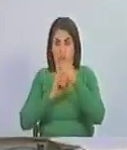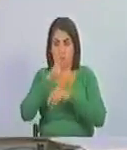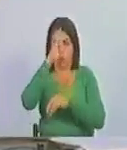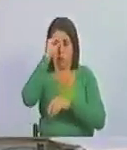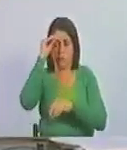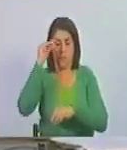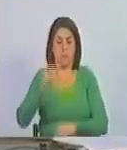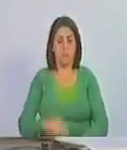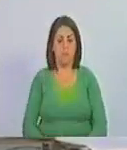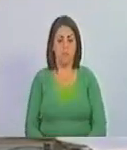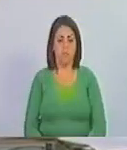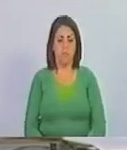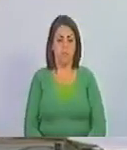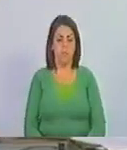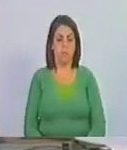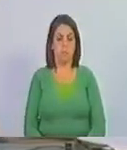Trump